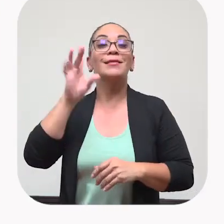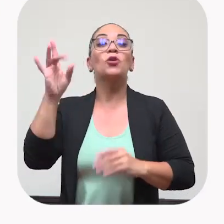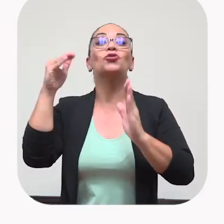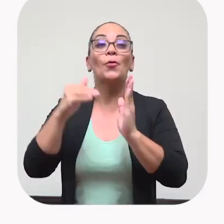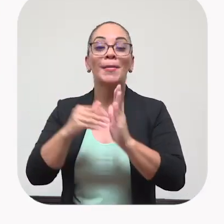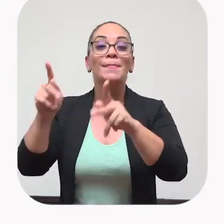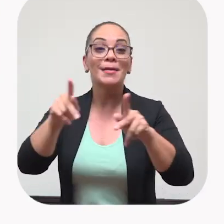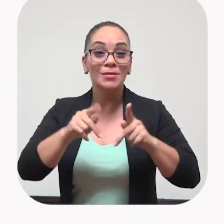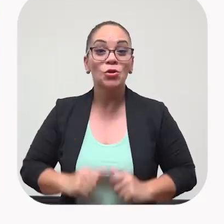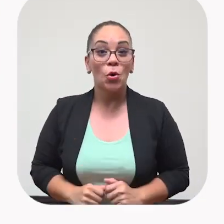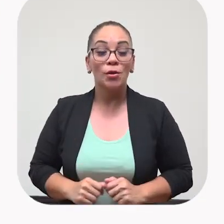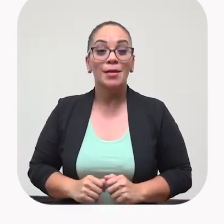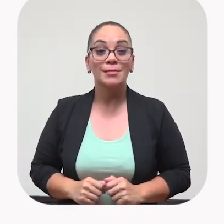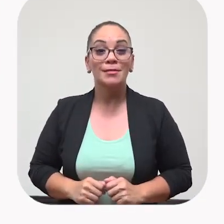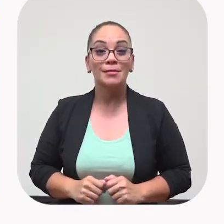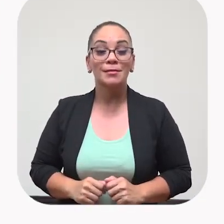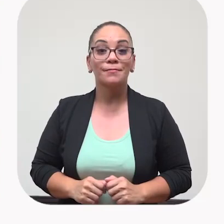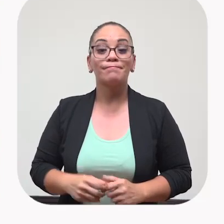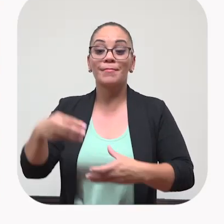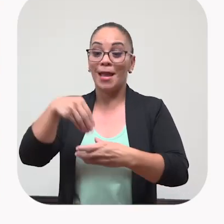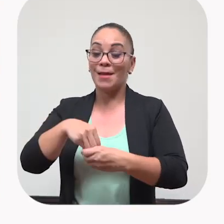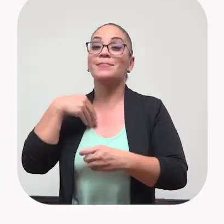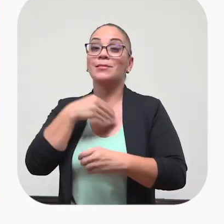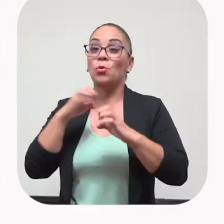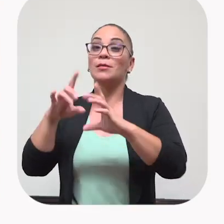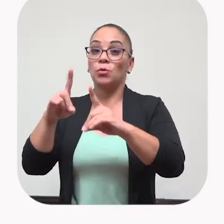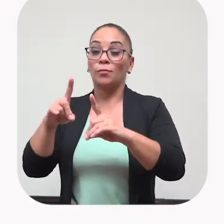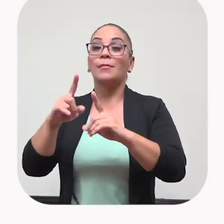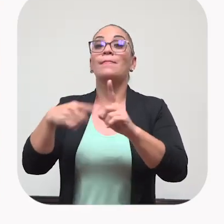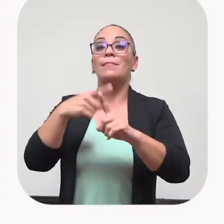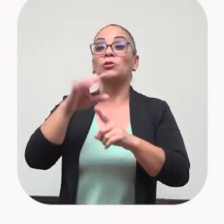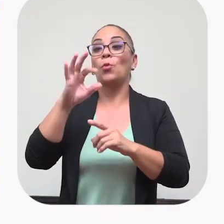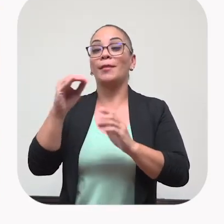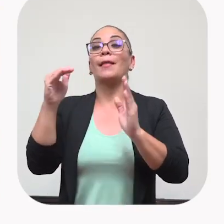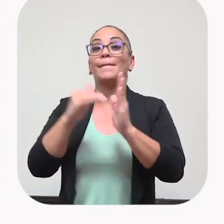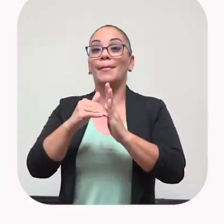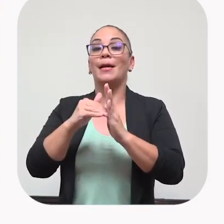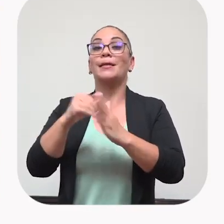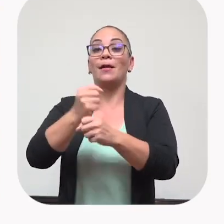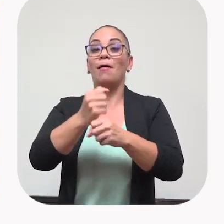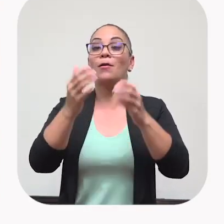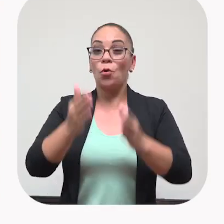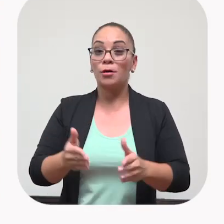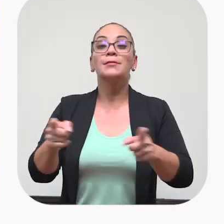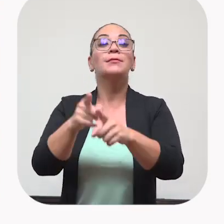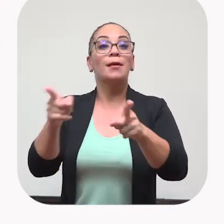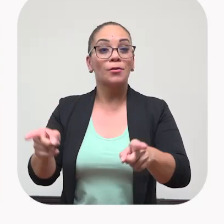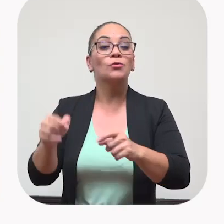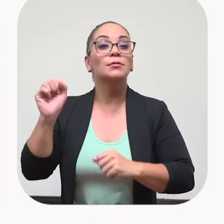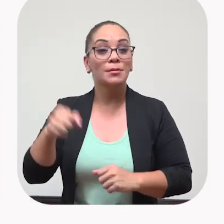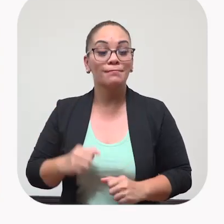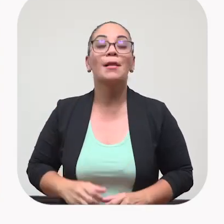68 mil personas, vean, en un ministerio con 90 mil empleados casi, que ellos sí están